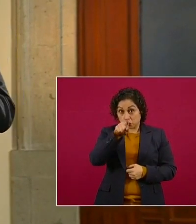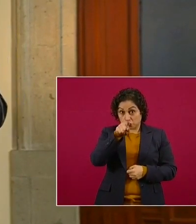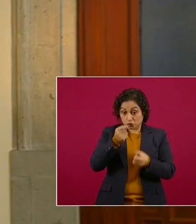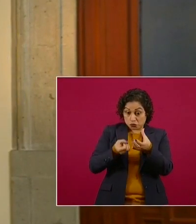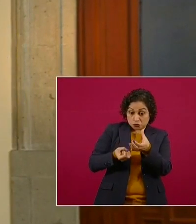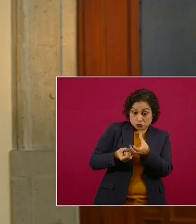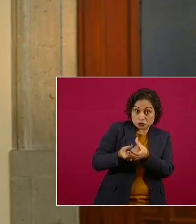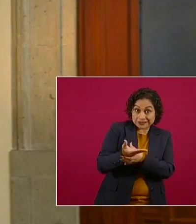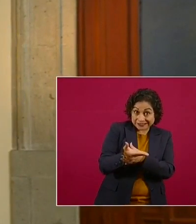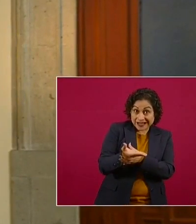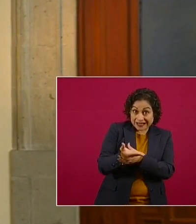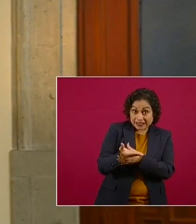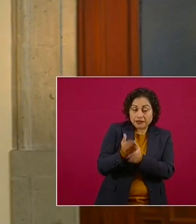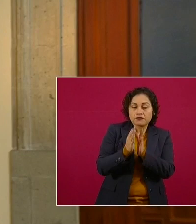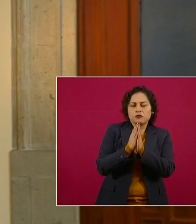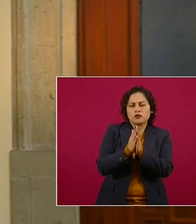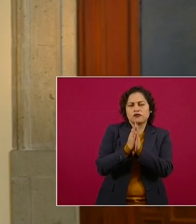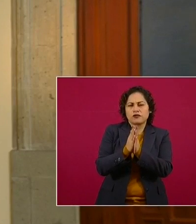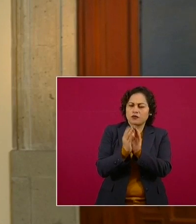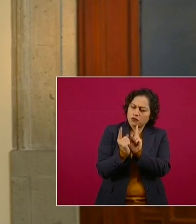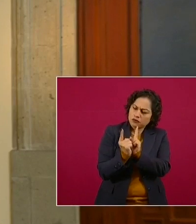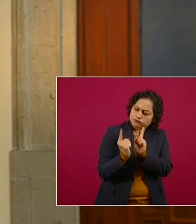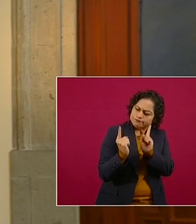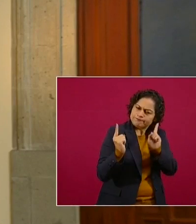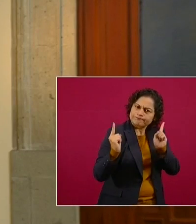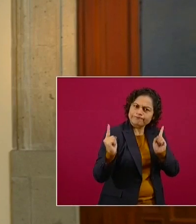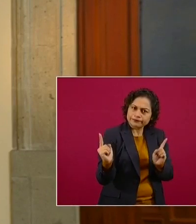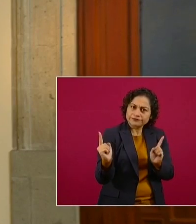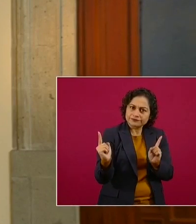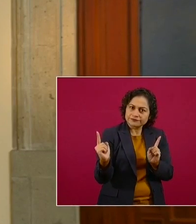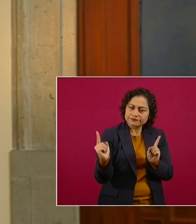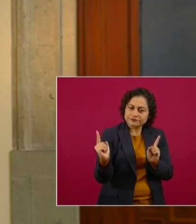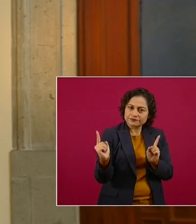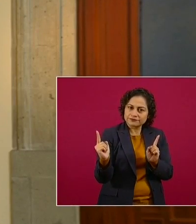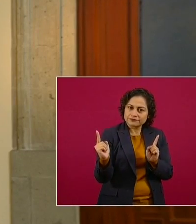la sana distancia, si hay necesidad de salir.